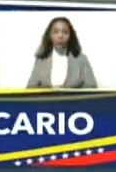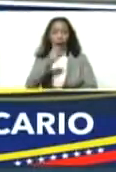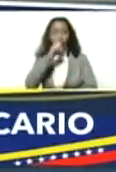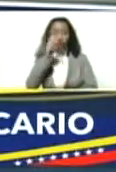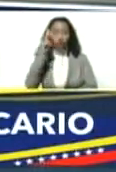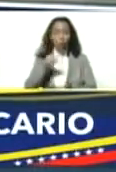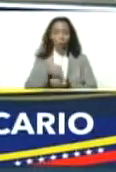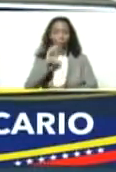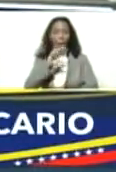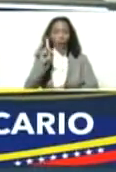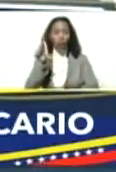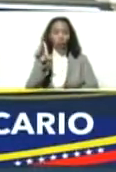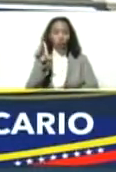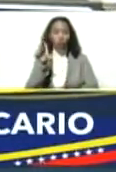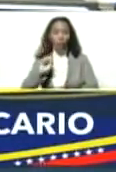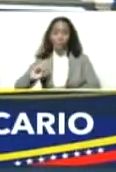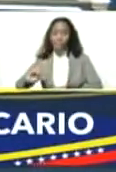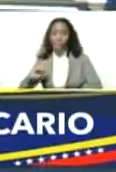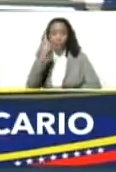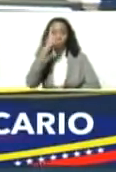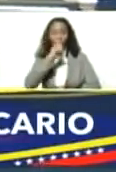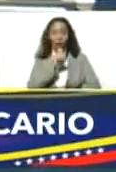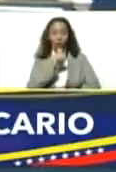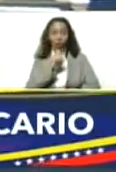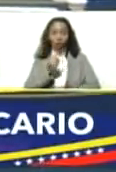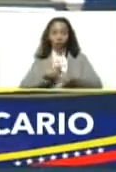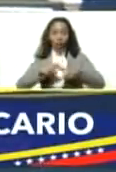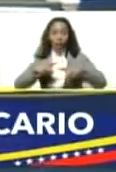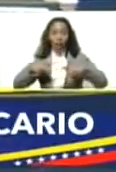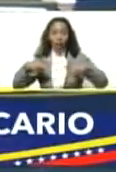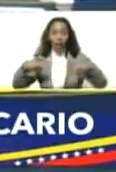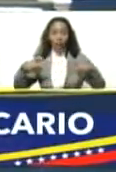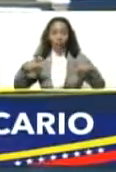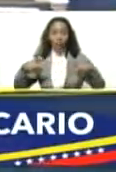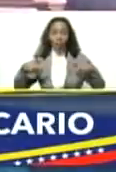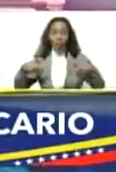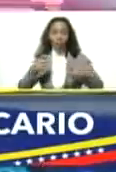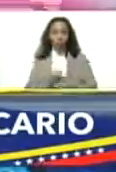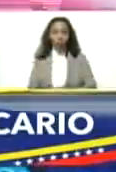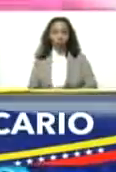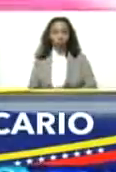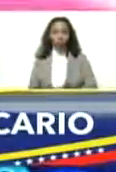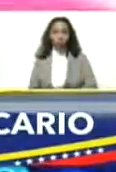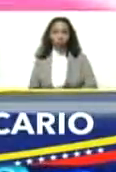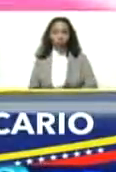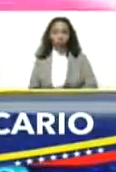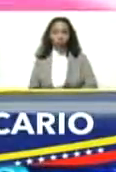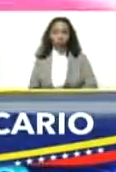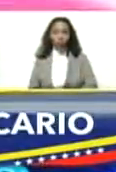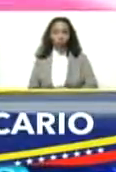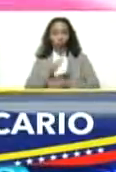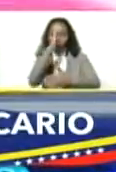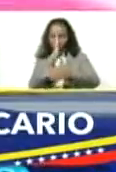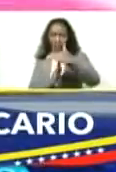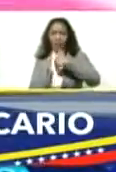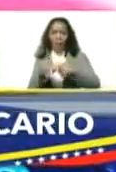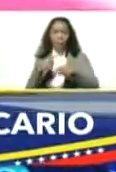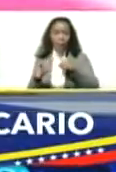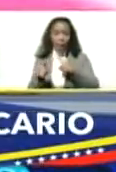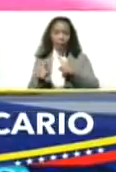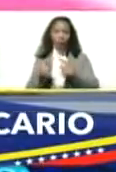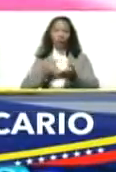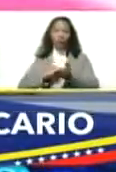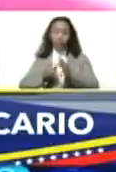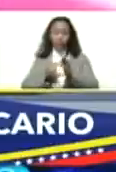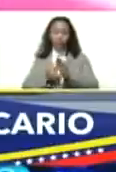2021, primer año de crecimiento modesto, pero significativo,